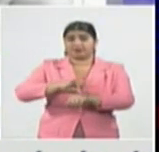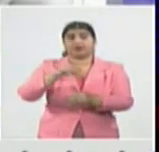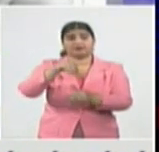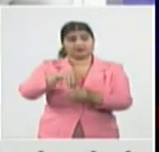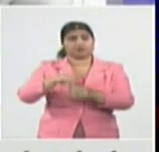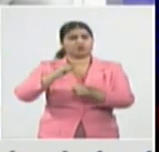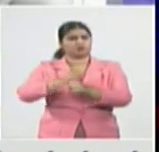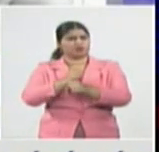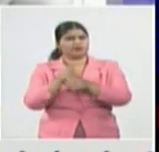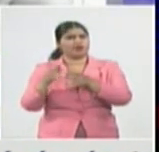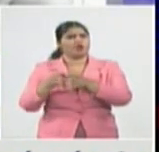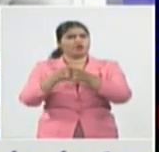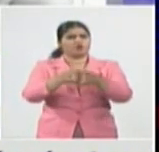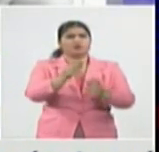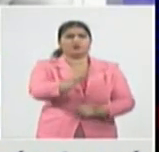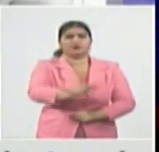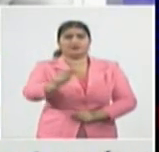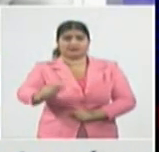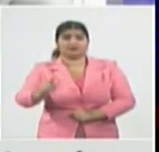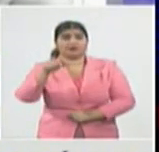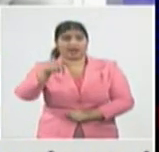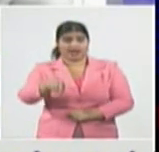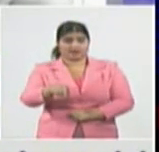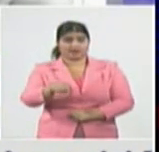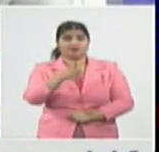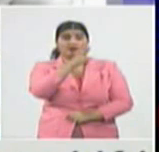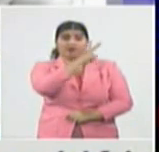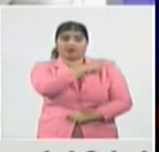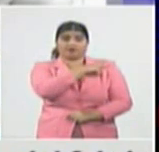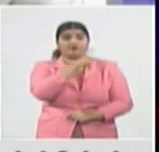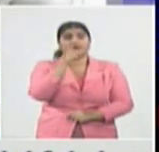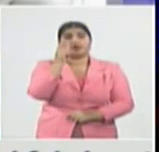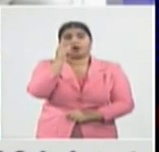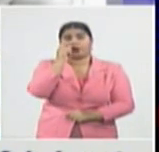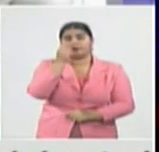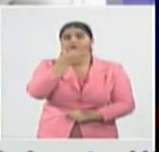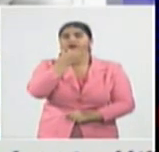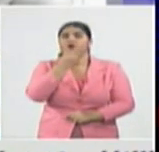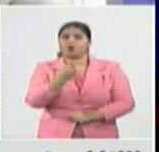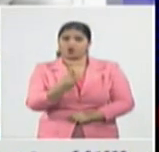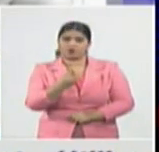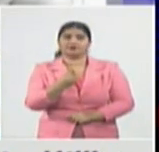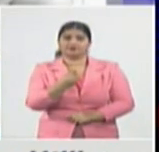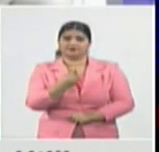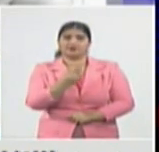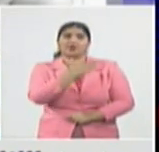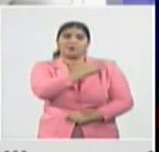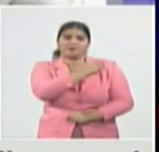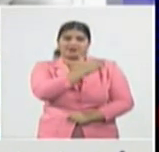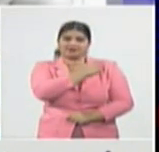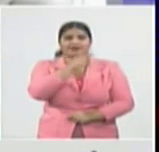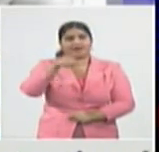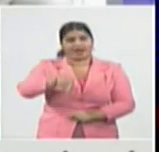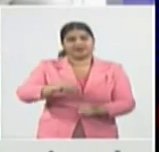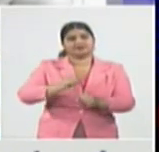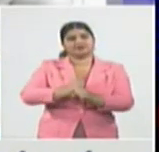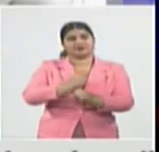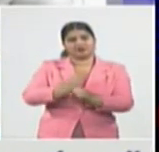frente un joven oficial de las fuerzas armadas revolucionarias eleva el altruismo en esa sensible